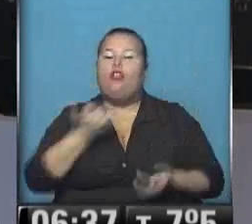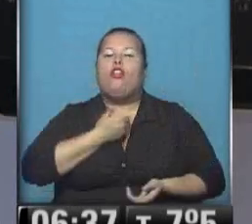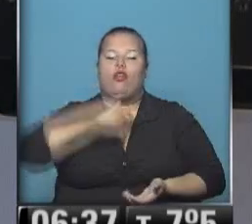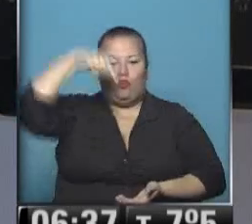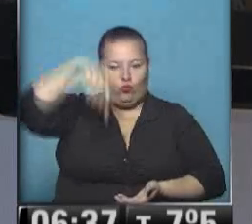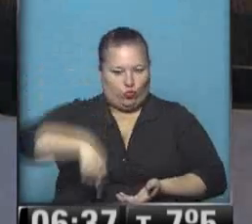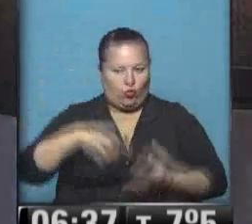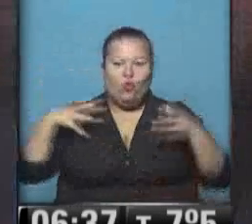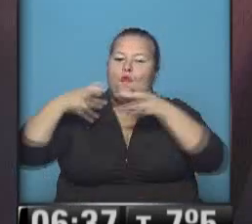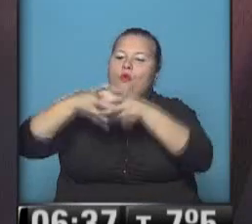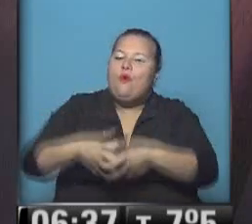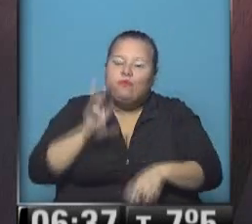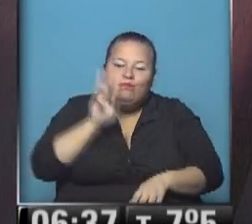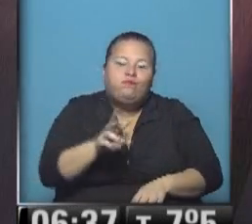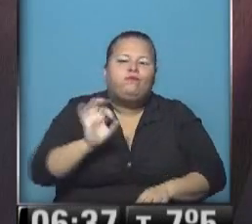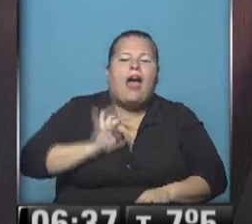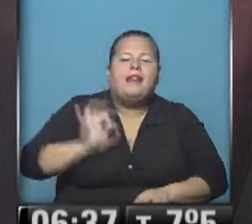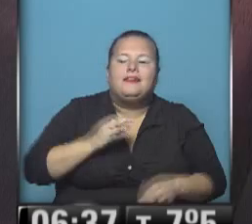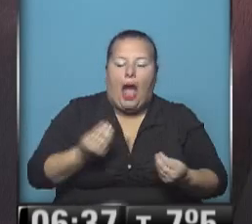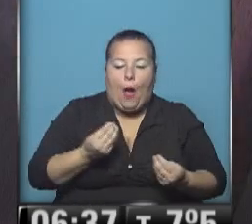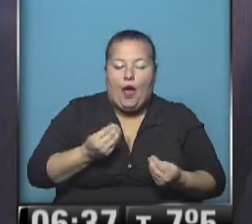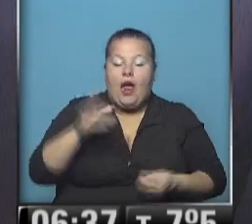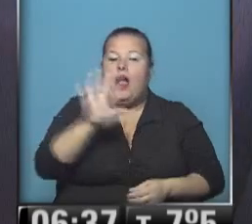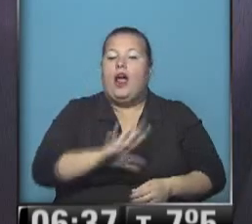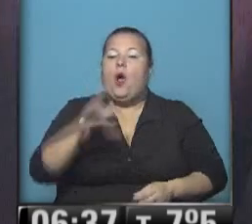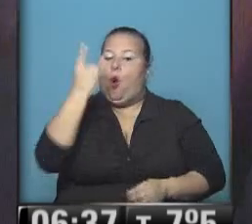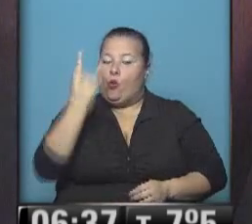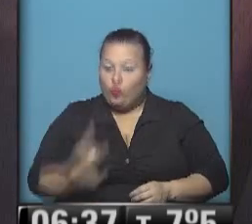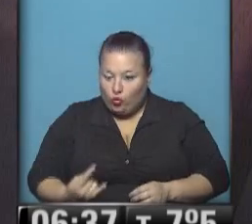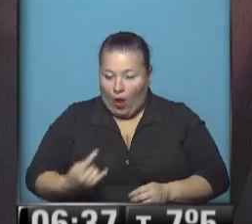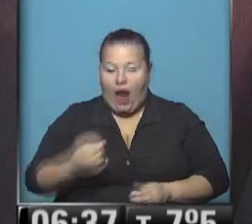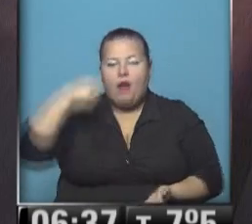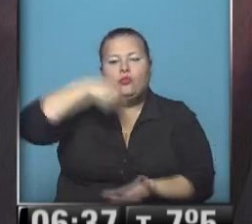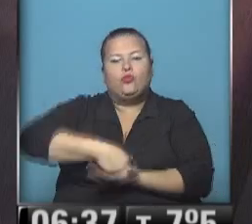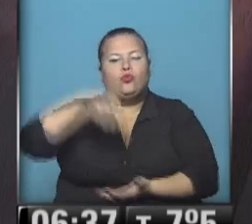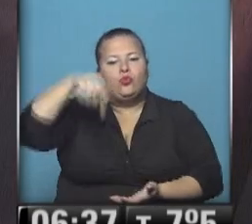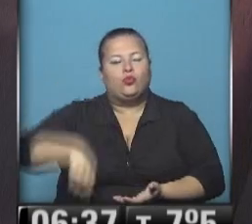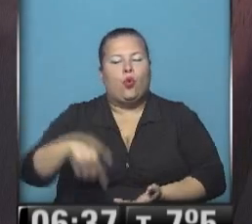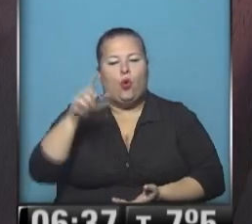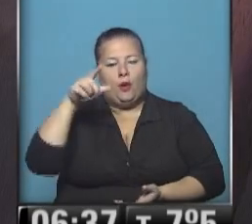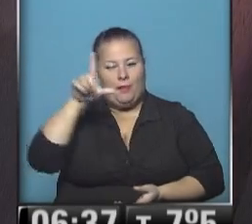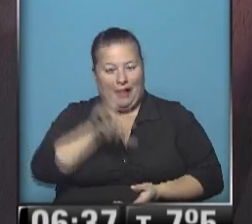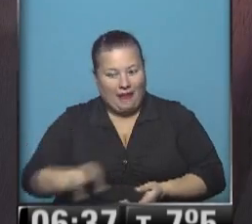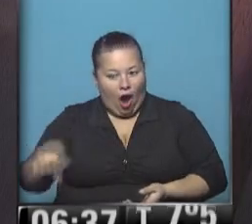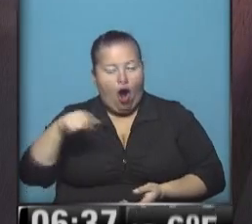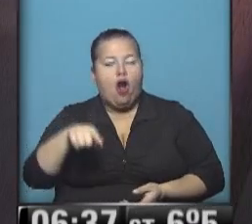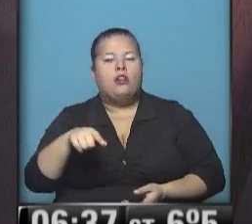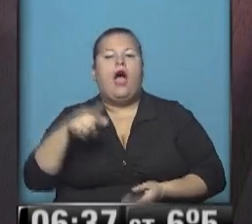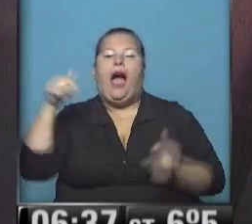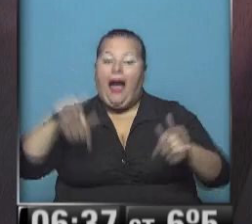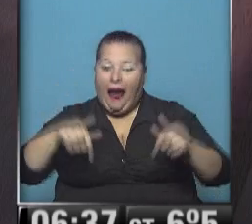al sur todos juntos para saber que en la ciudad de Ushuaia, en el extremo sur de la Patagonia, está